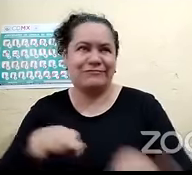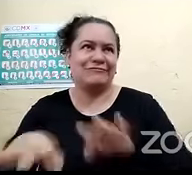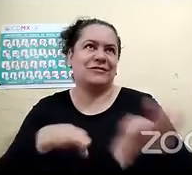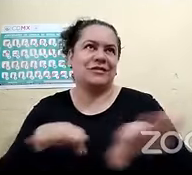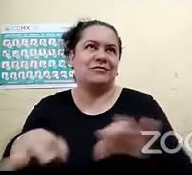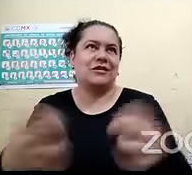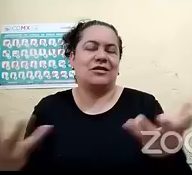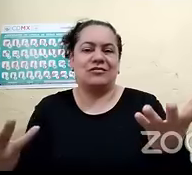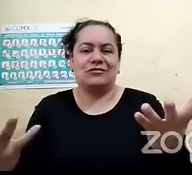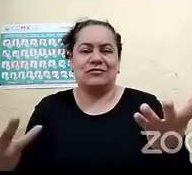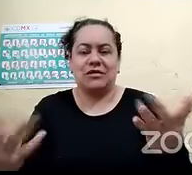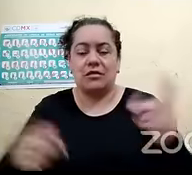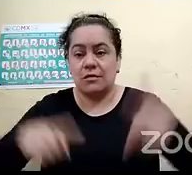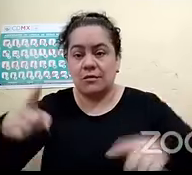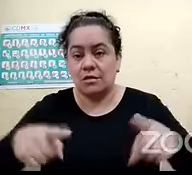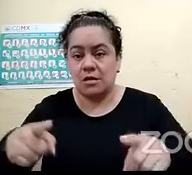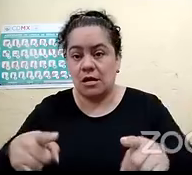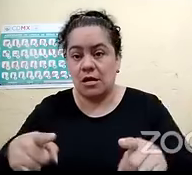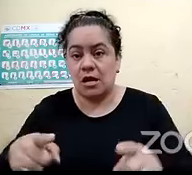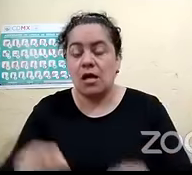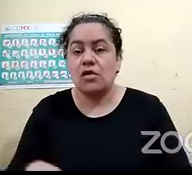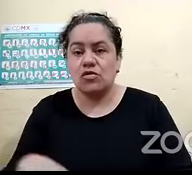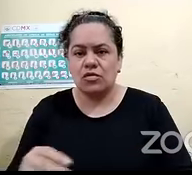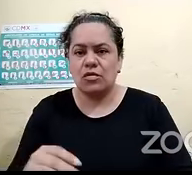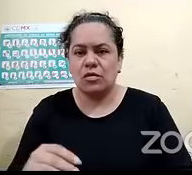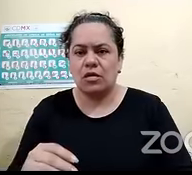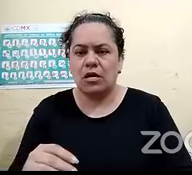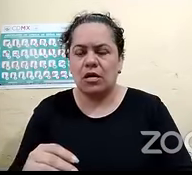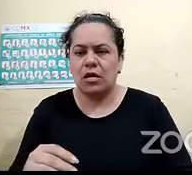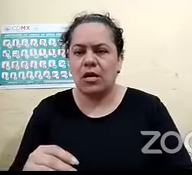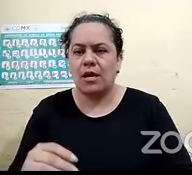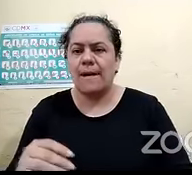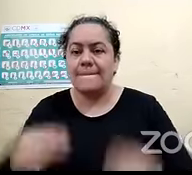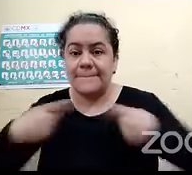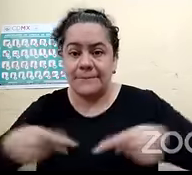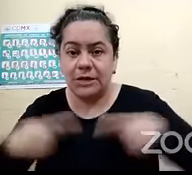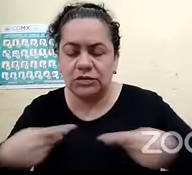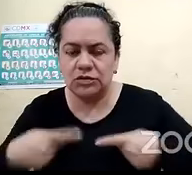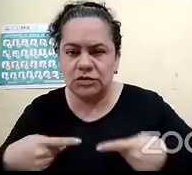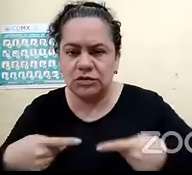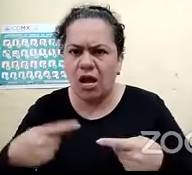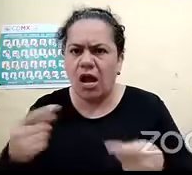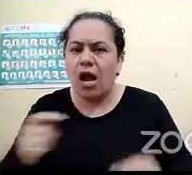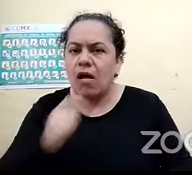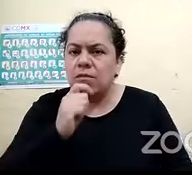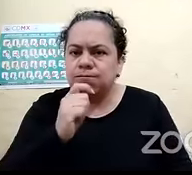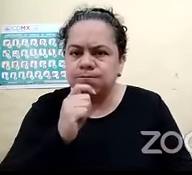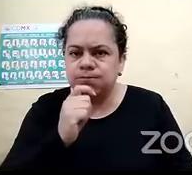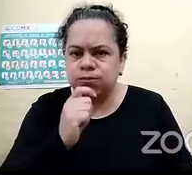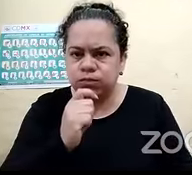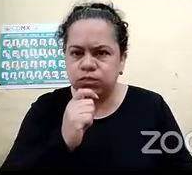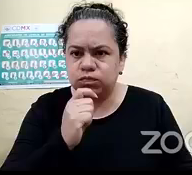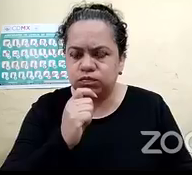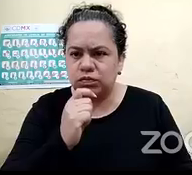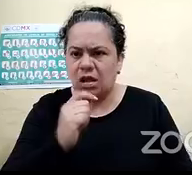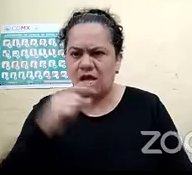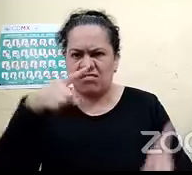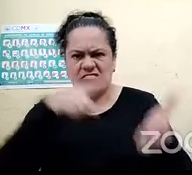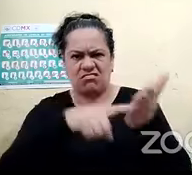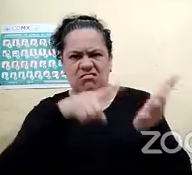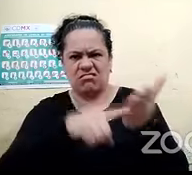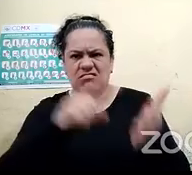hecho a mí sí una vez me recomendaron no un silbato sino un timbre y que tuviera un timbre este